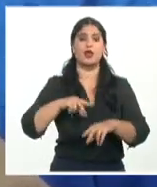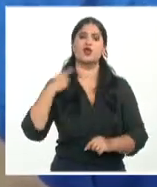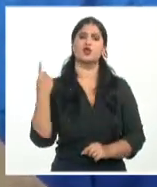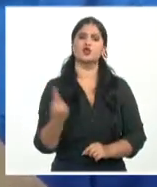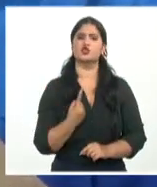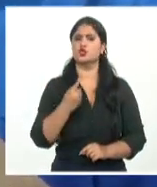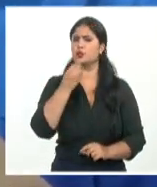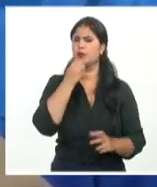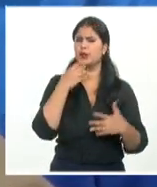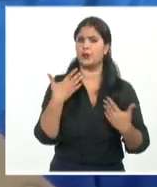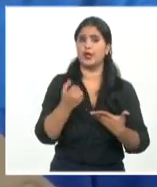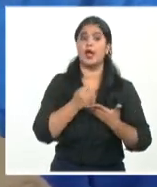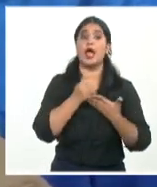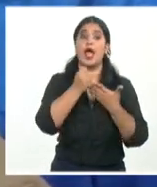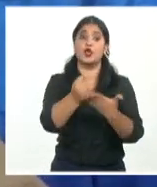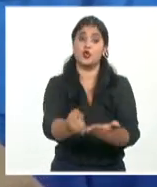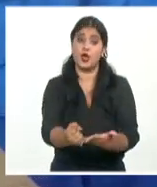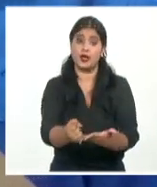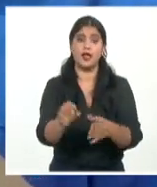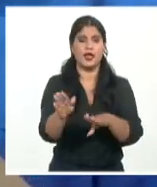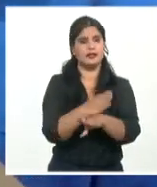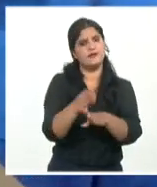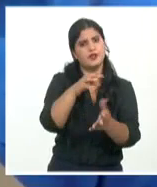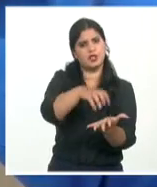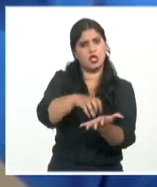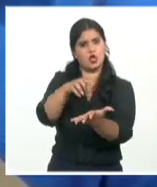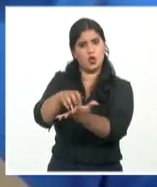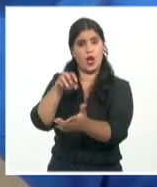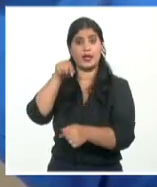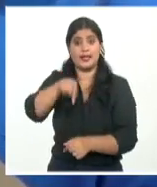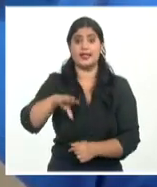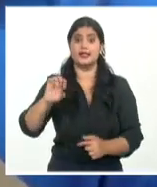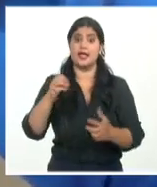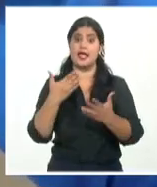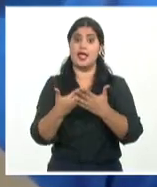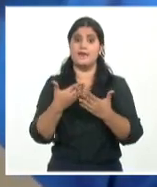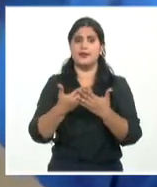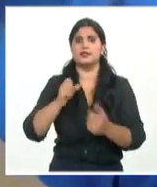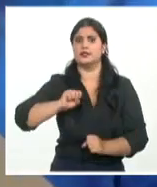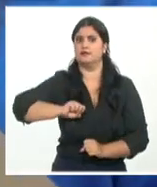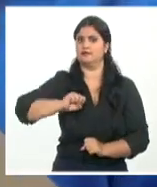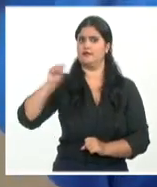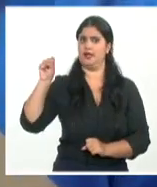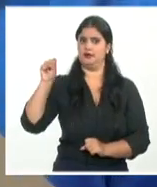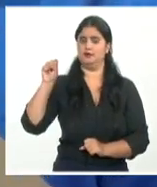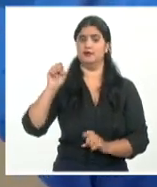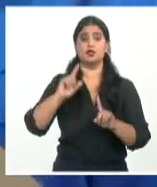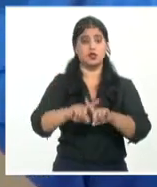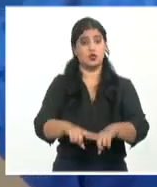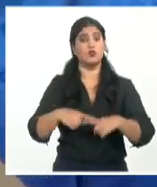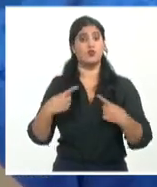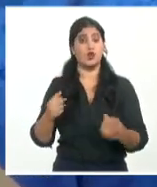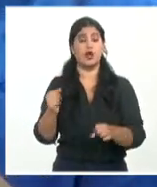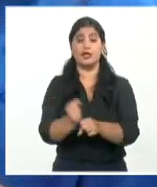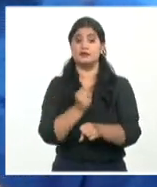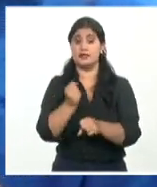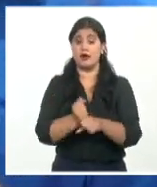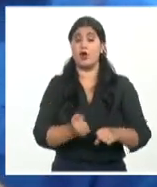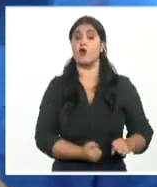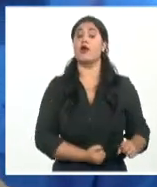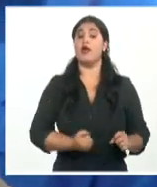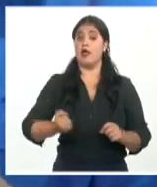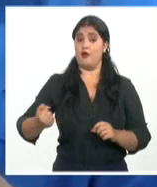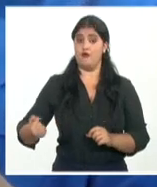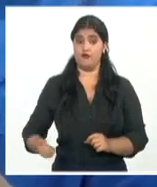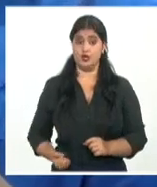transitar a esta empresa la condición de vanguardia nacional. Porque reconocen en ustedes el esfuerzo realizado el